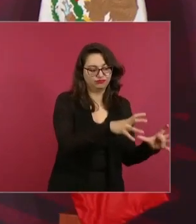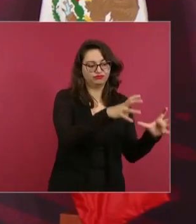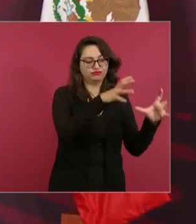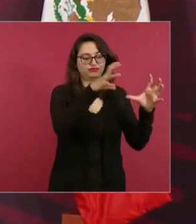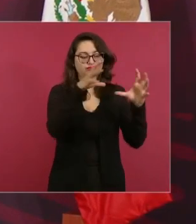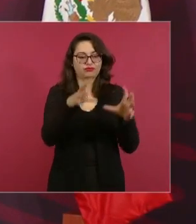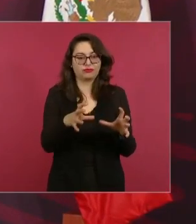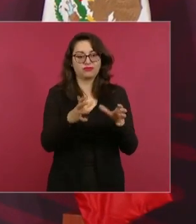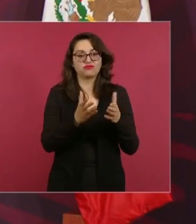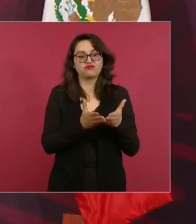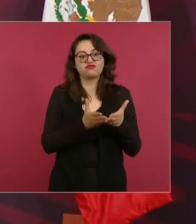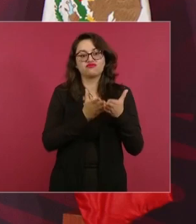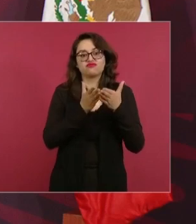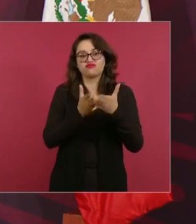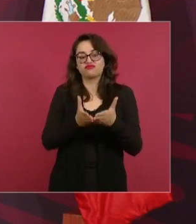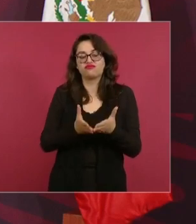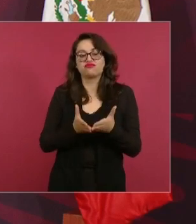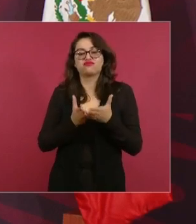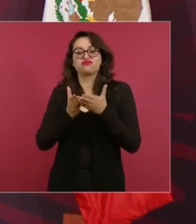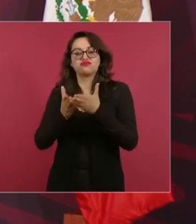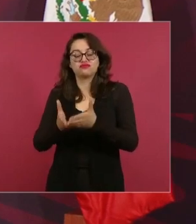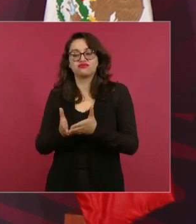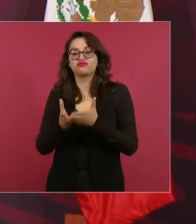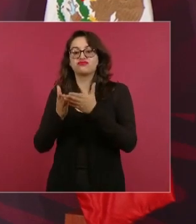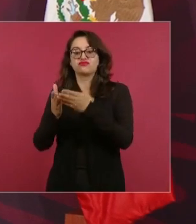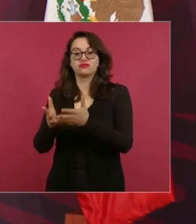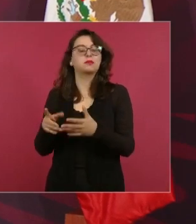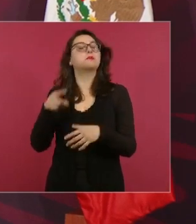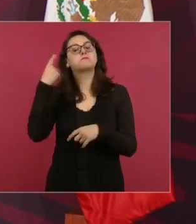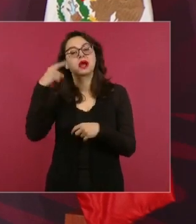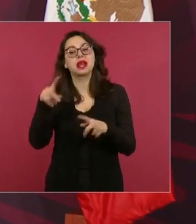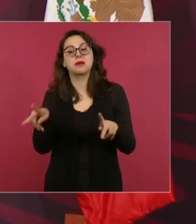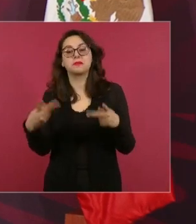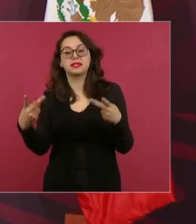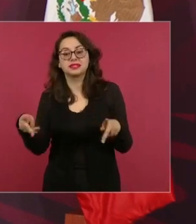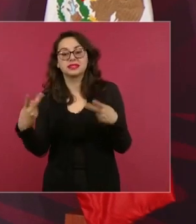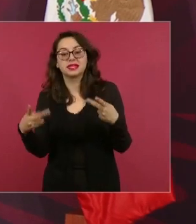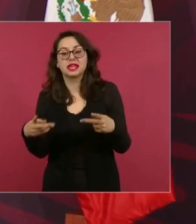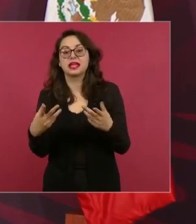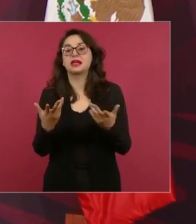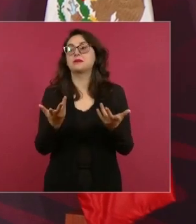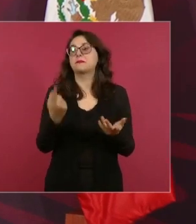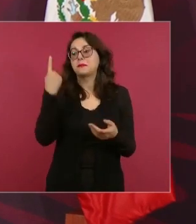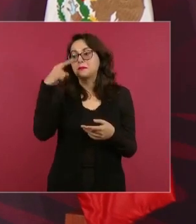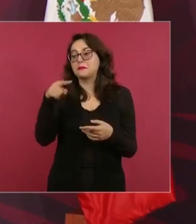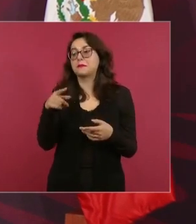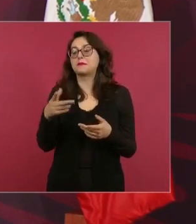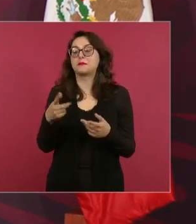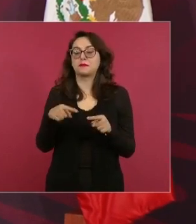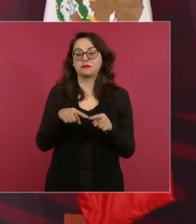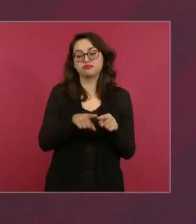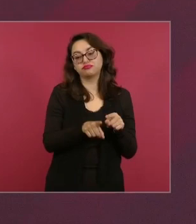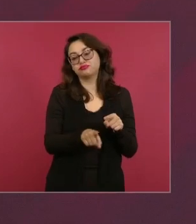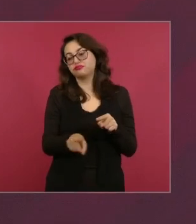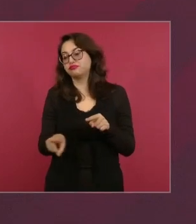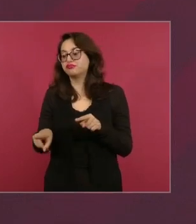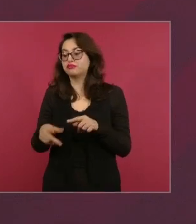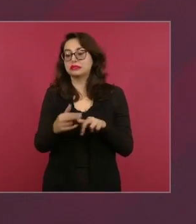la venta por el río Tonalá